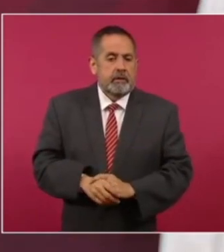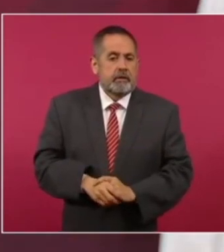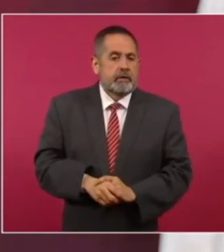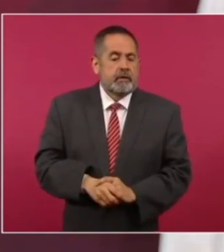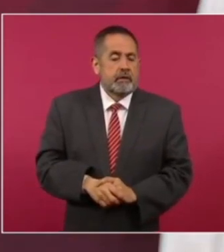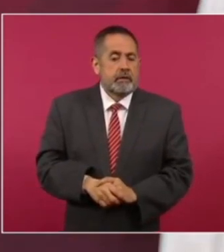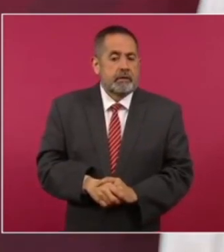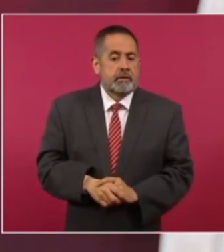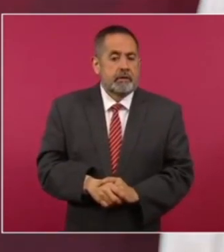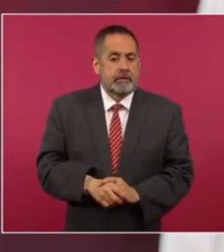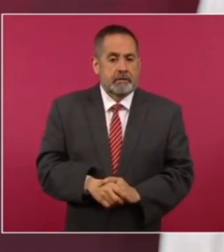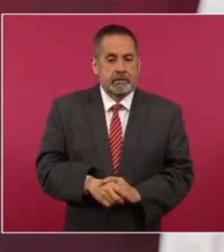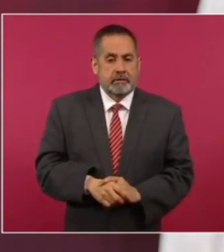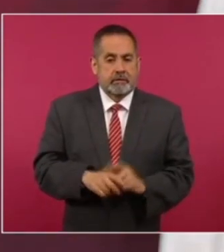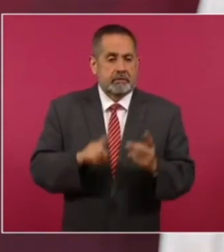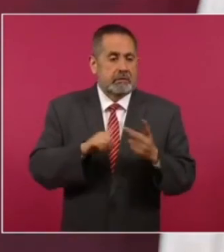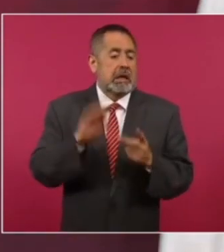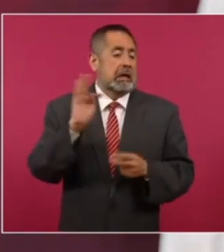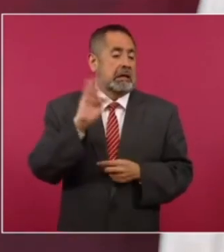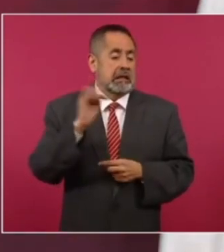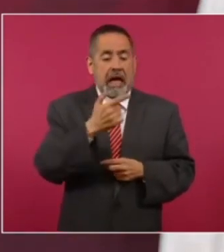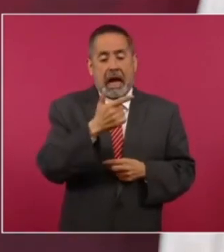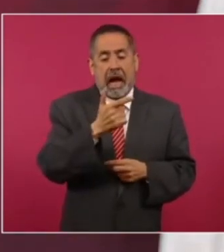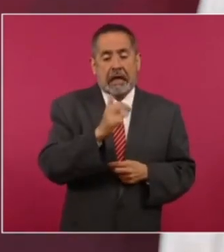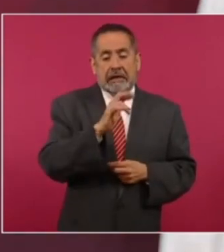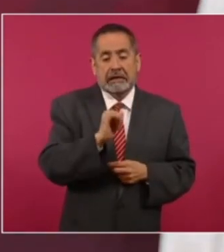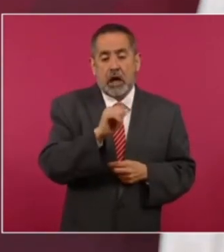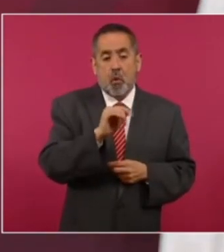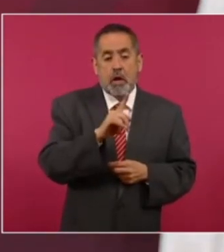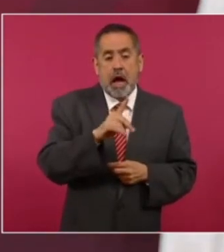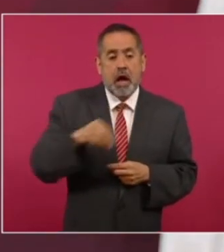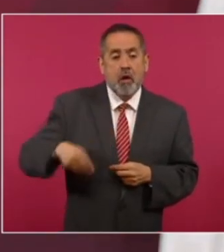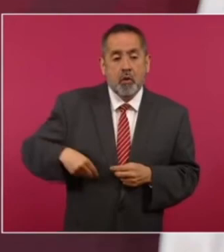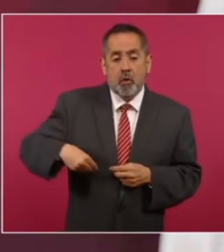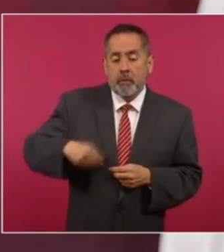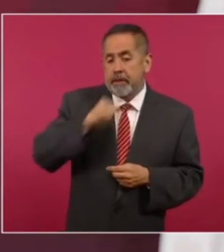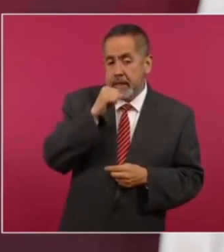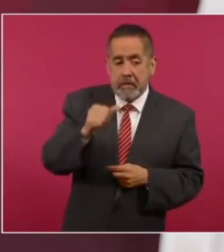que sea inocente y que